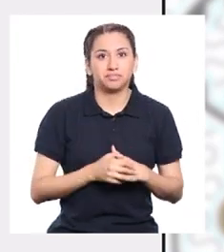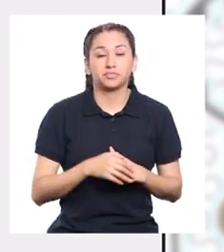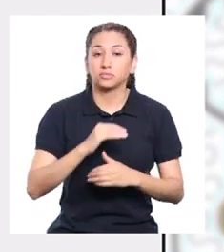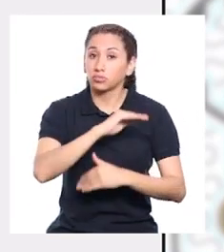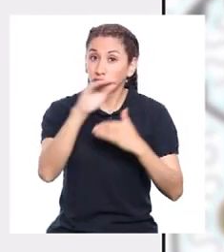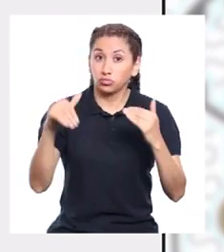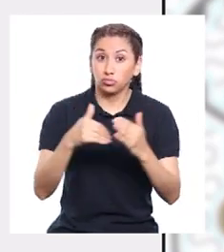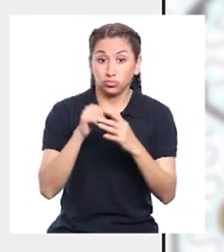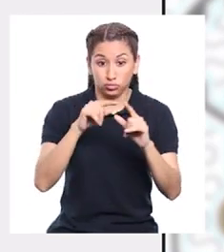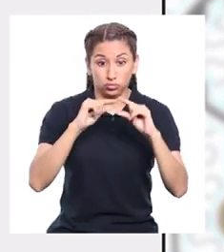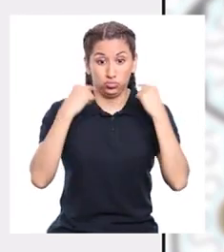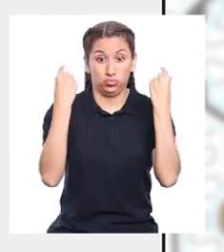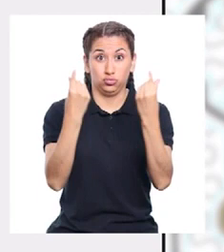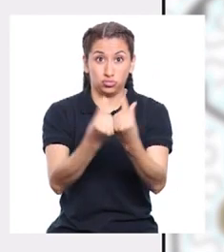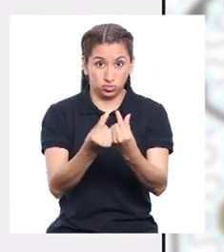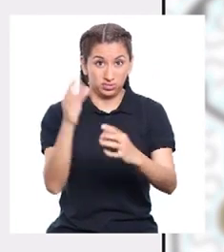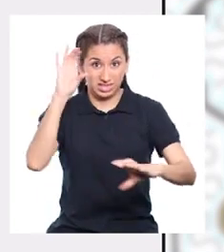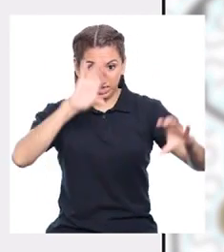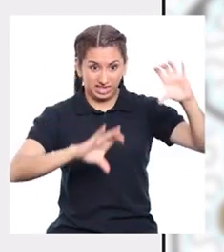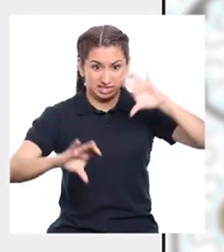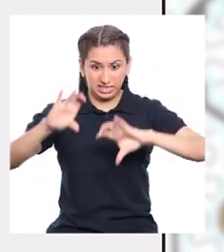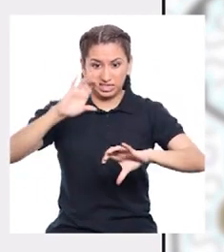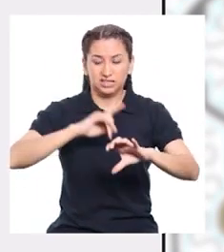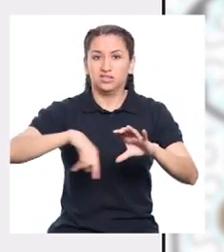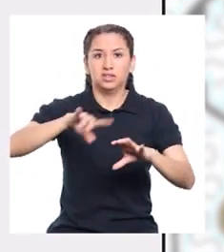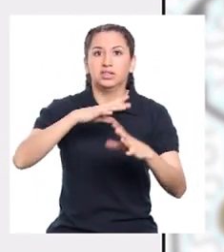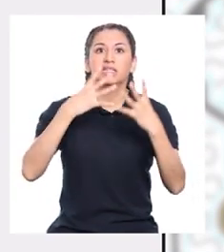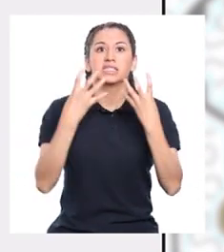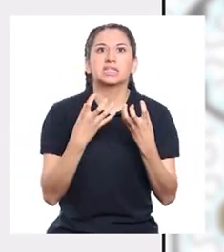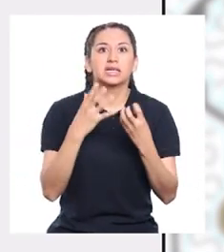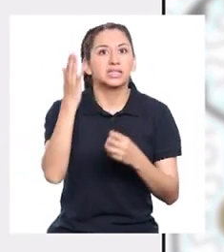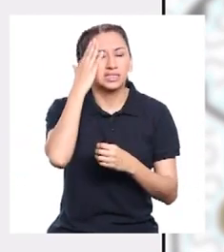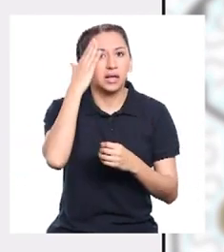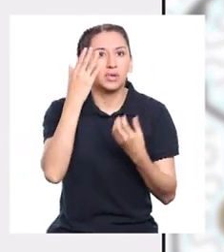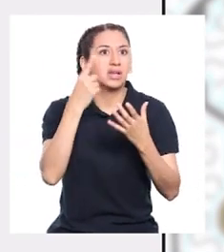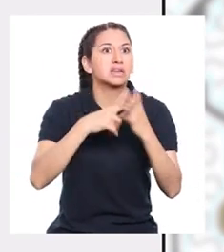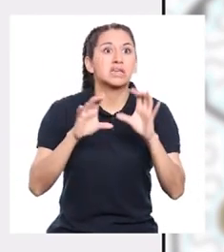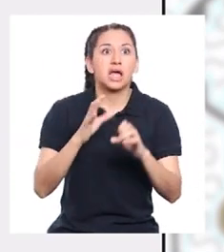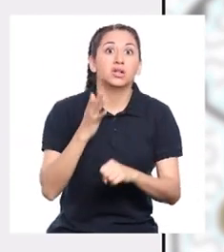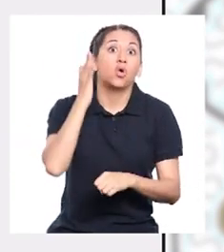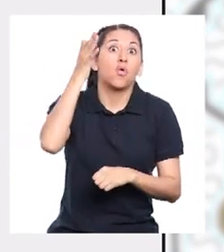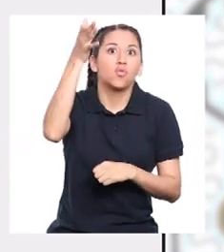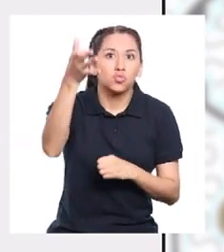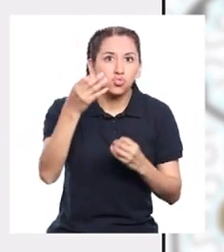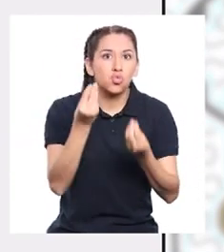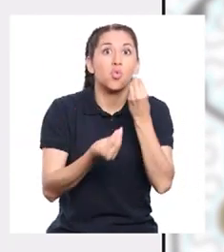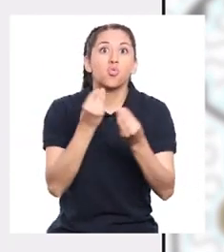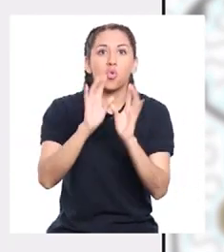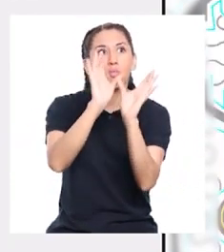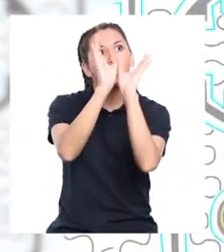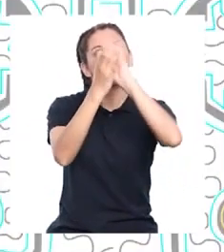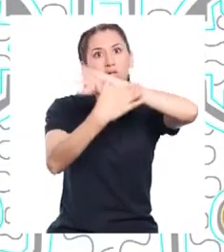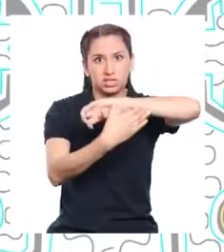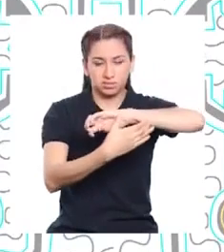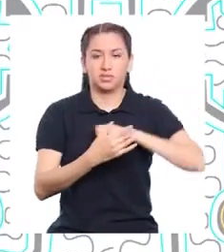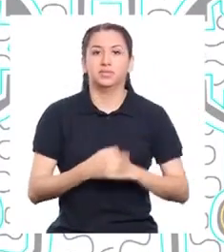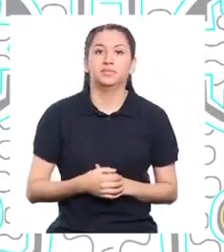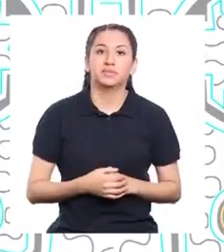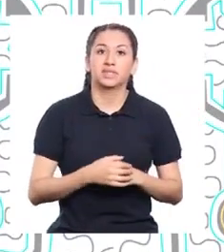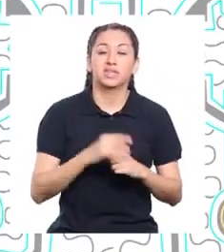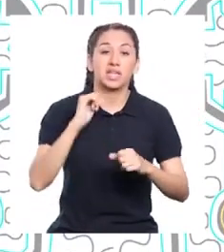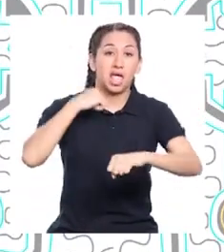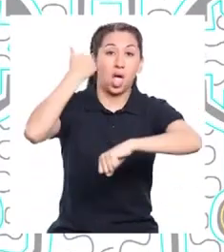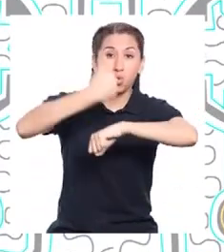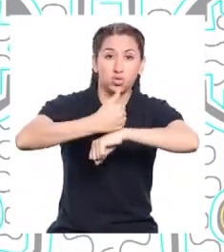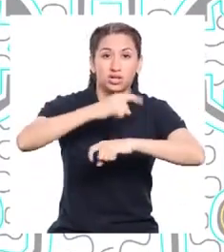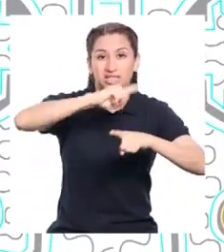El propósito de este grupo de científicas y científicos es predecir el impacto del calentamiento global sobre el clima. Las autoridades de